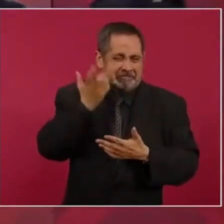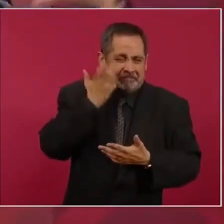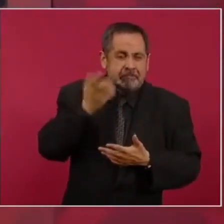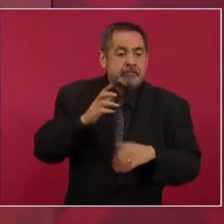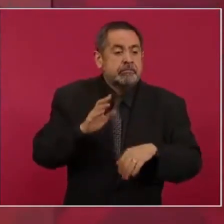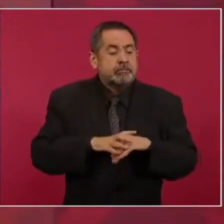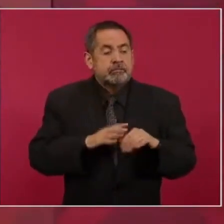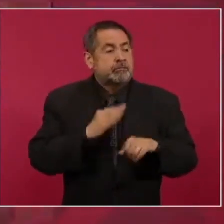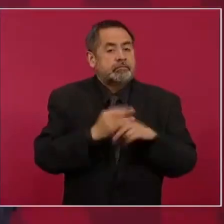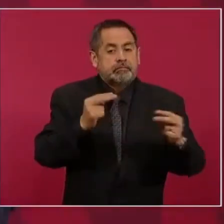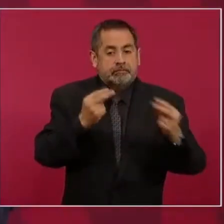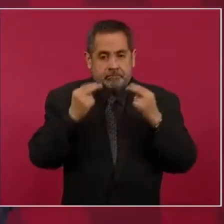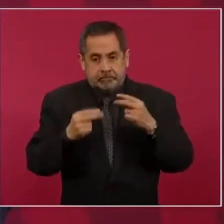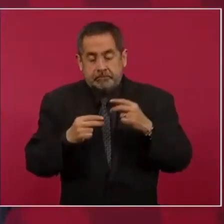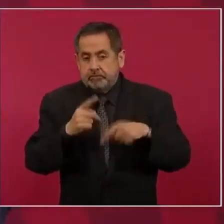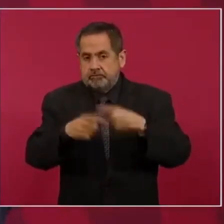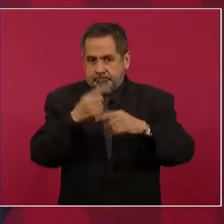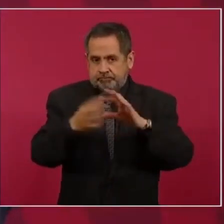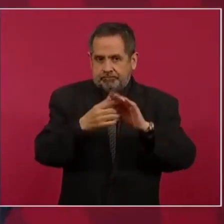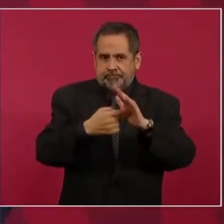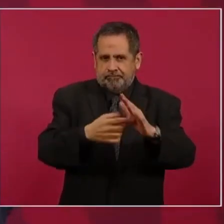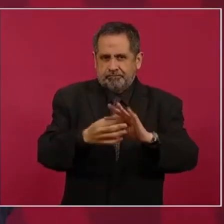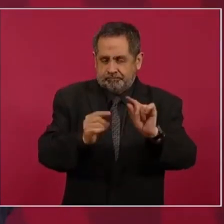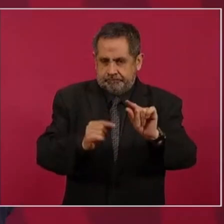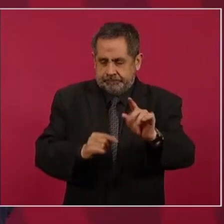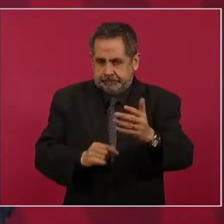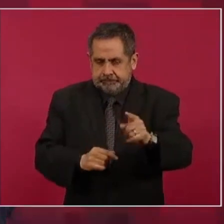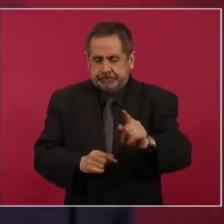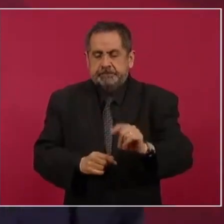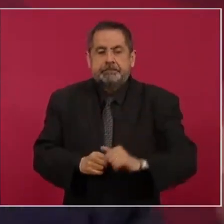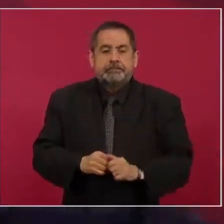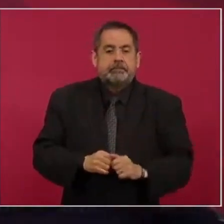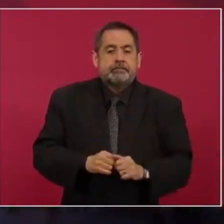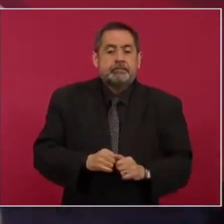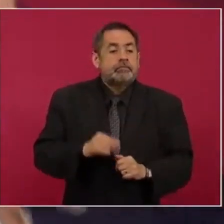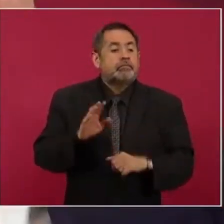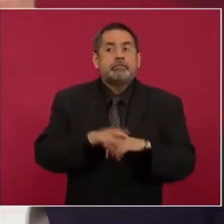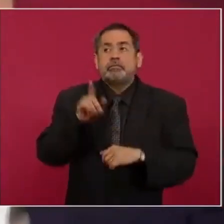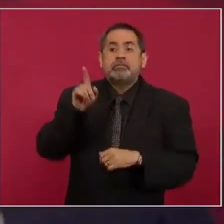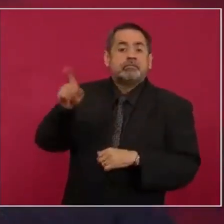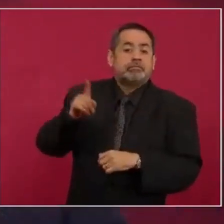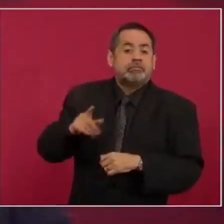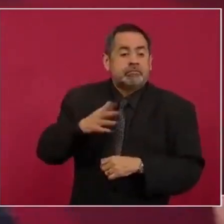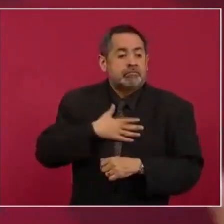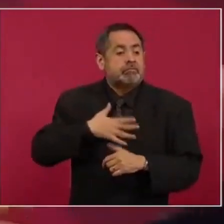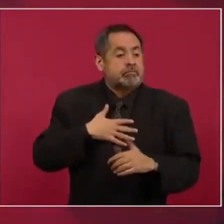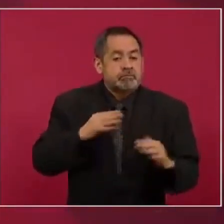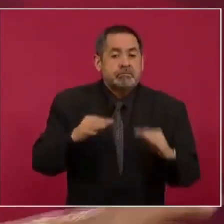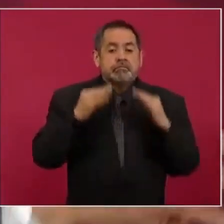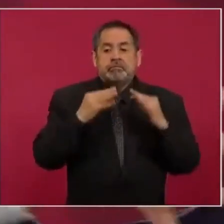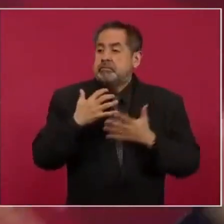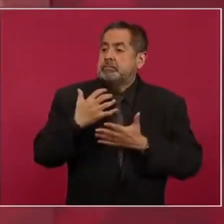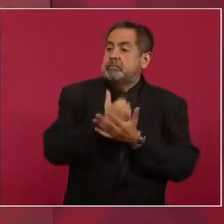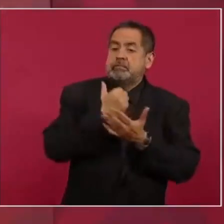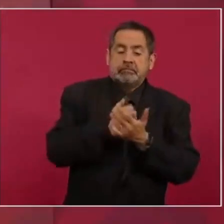convenía, y ahorita vamos a la ABC, ahorita vamos a ir a eso, porque les convenía que ganara